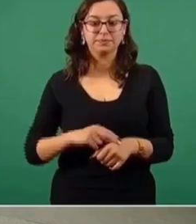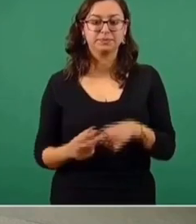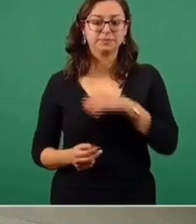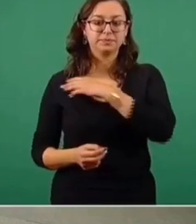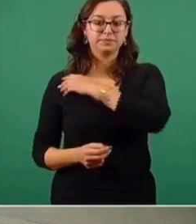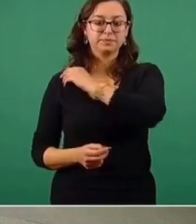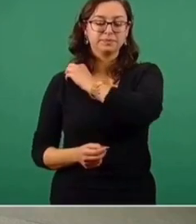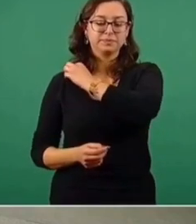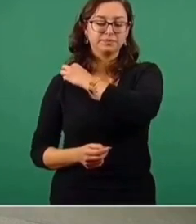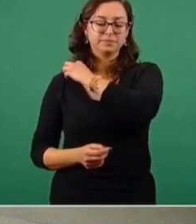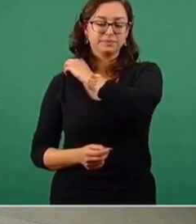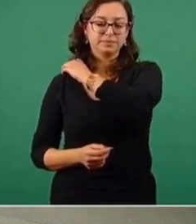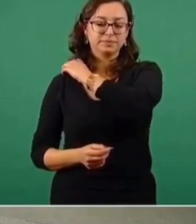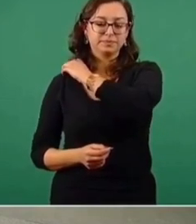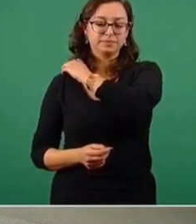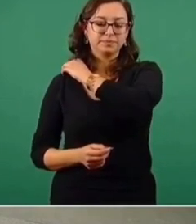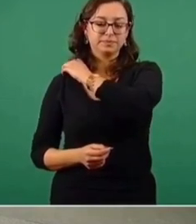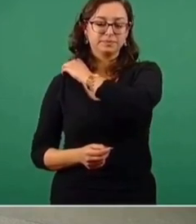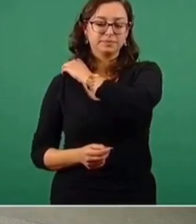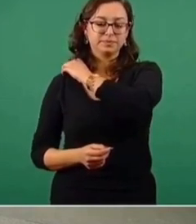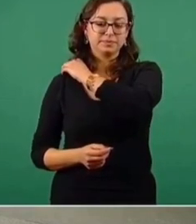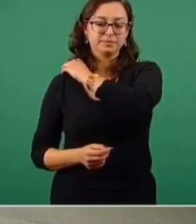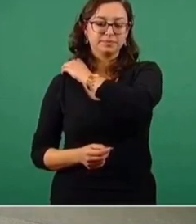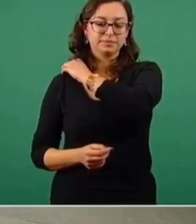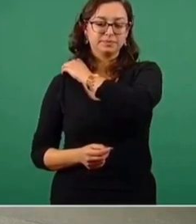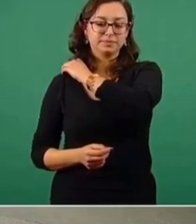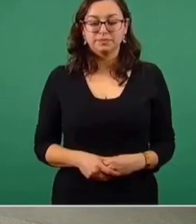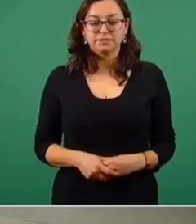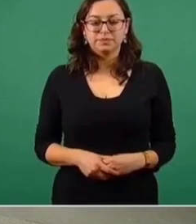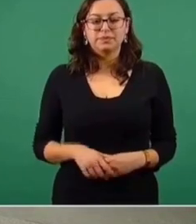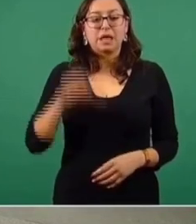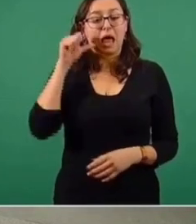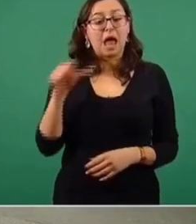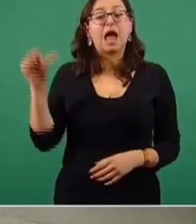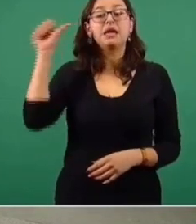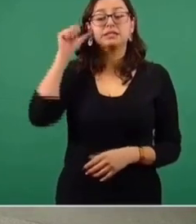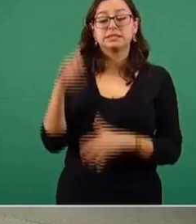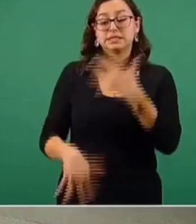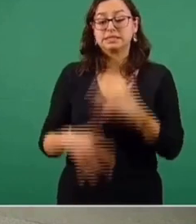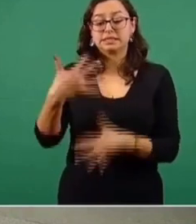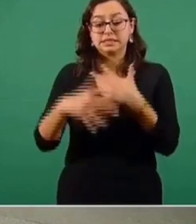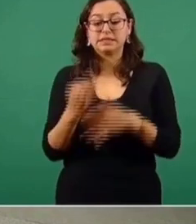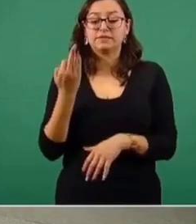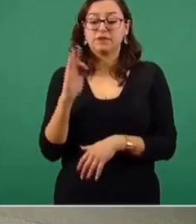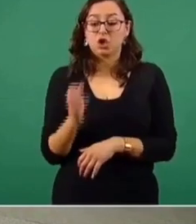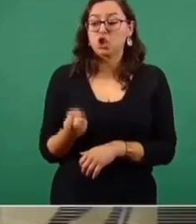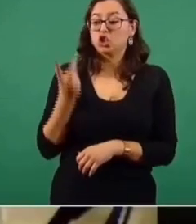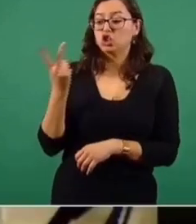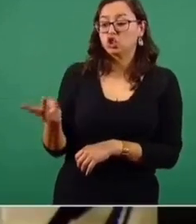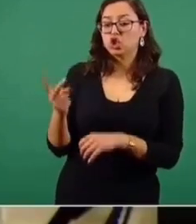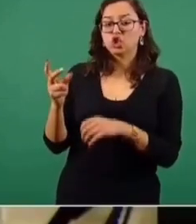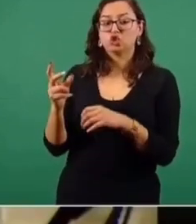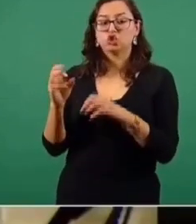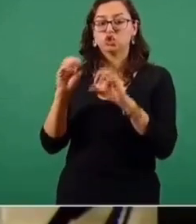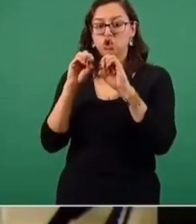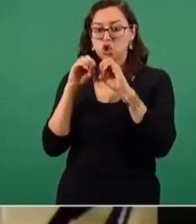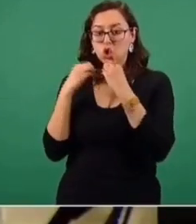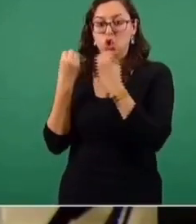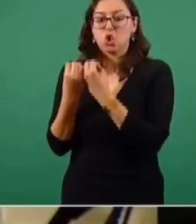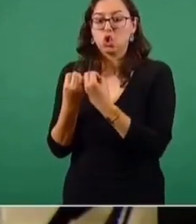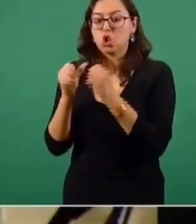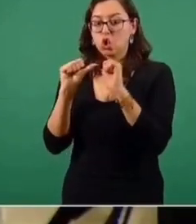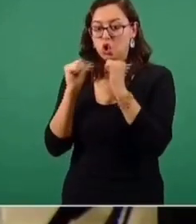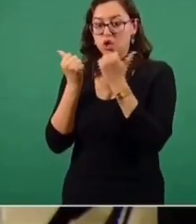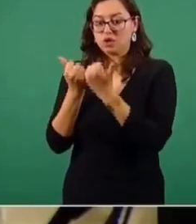El 15 de febrero, las organizaciones Impunidad Cero y Justicia Justa publicaron la investigación Operación